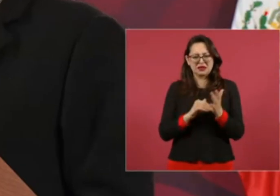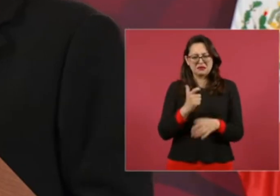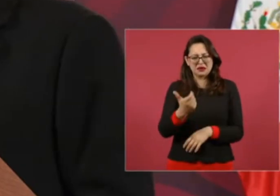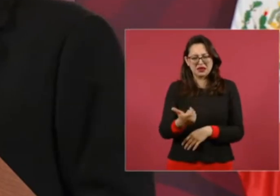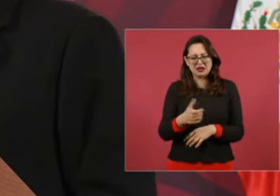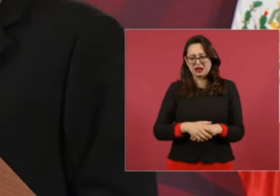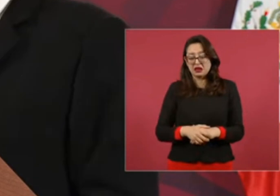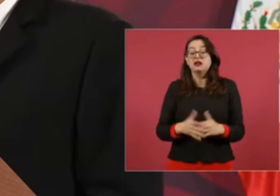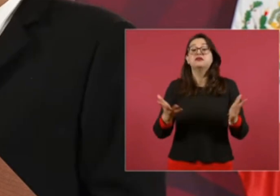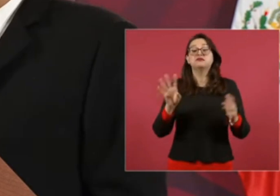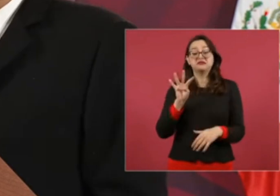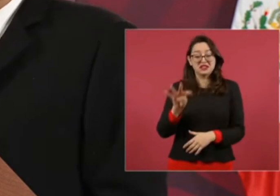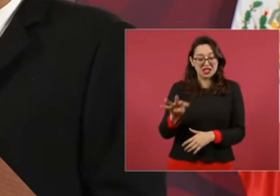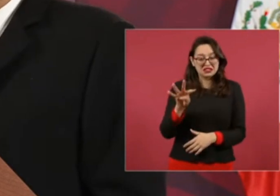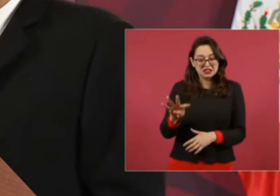19 mil pesos.